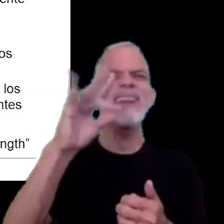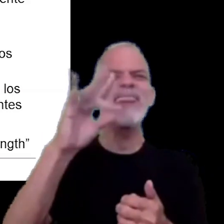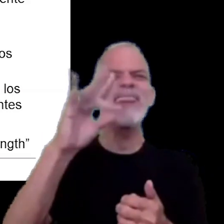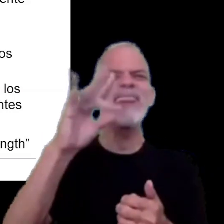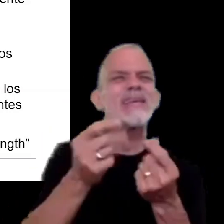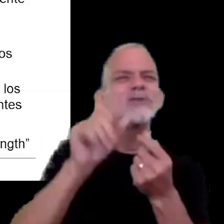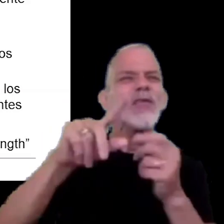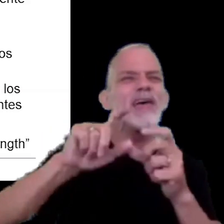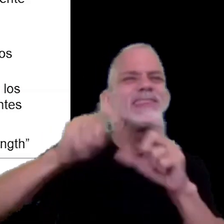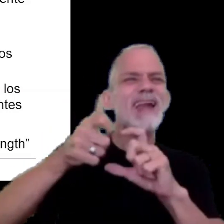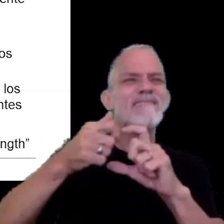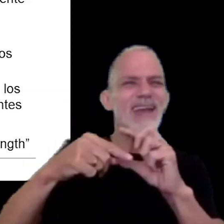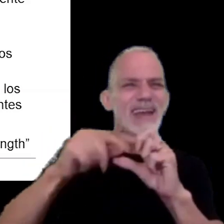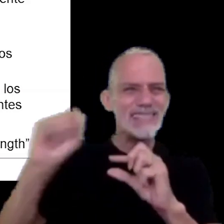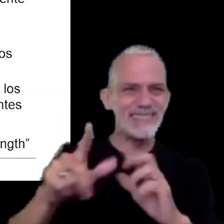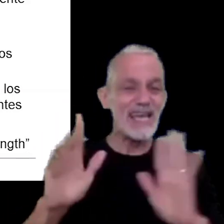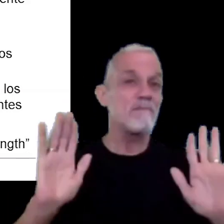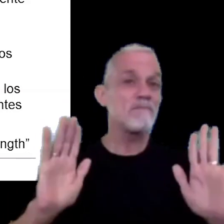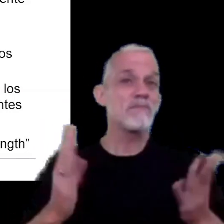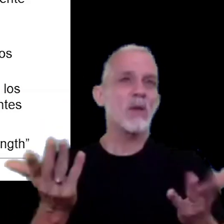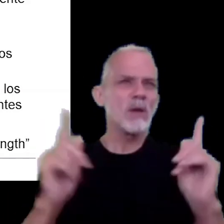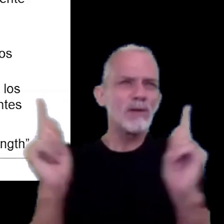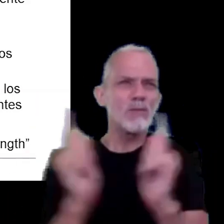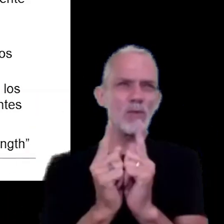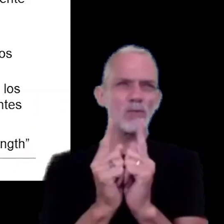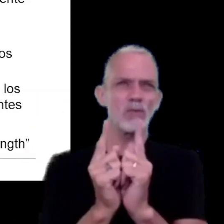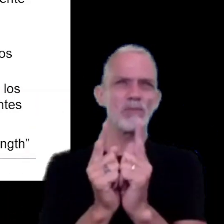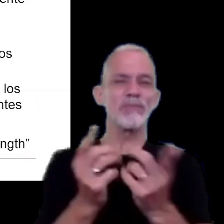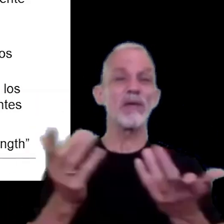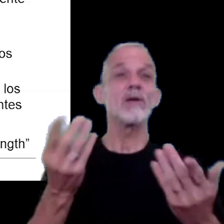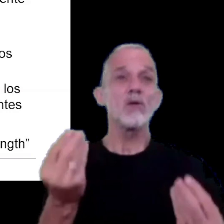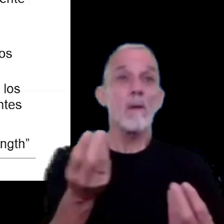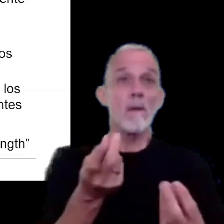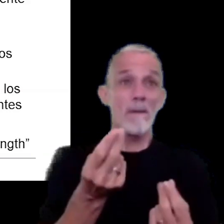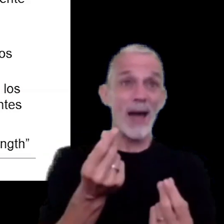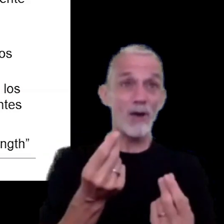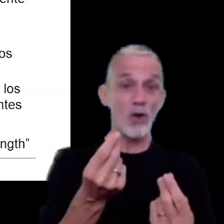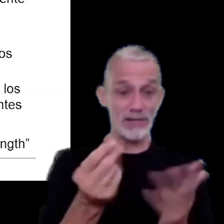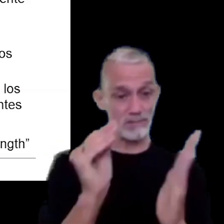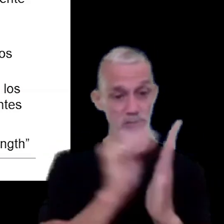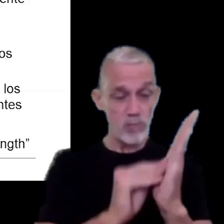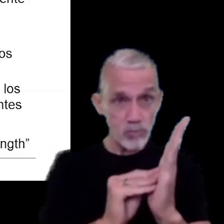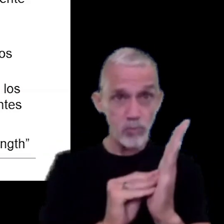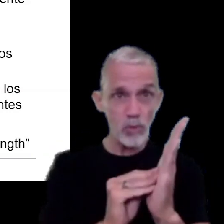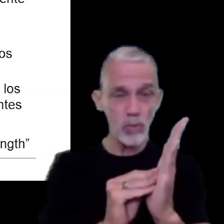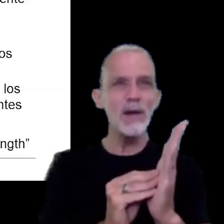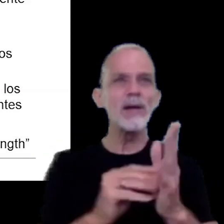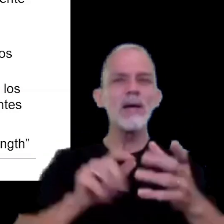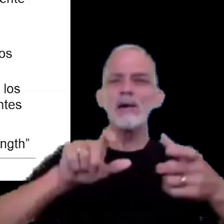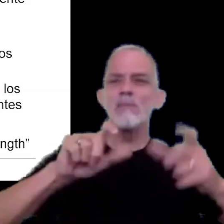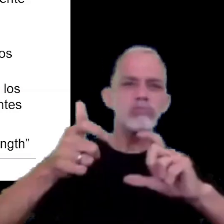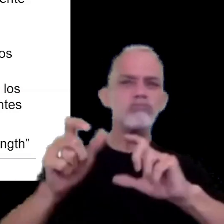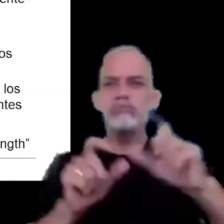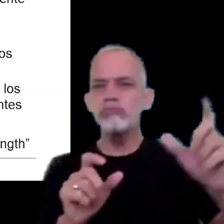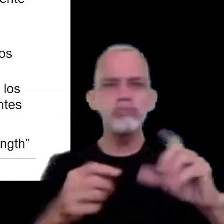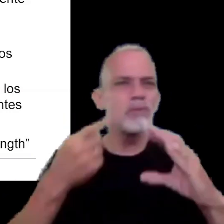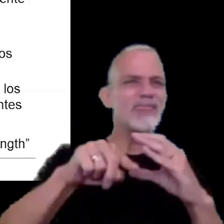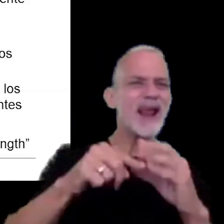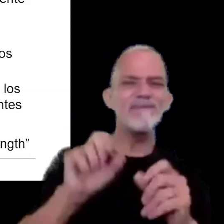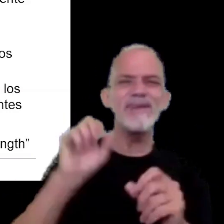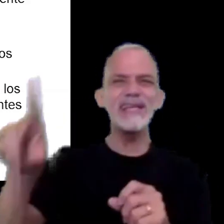podríamos resumirlo como los valores que se asignan o que se establecen en las transacciones que realizan